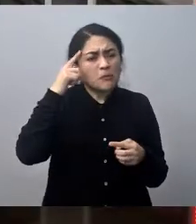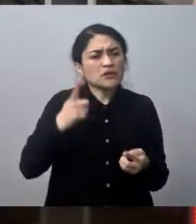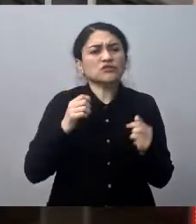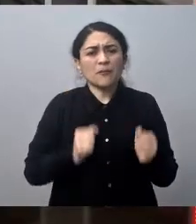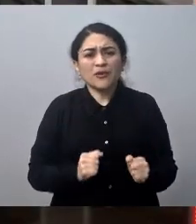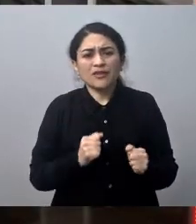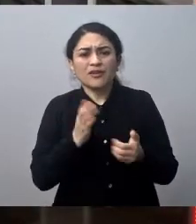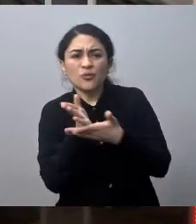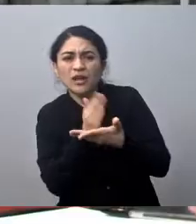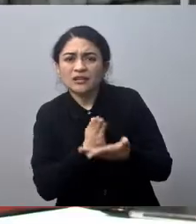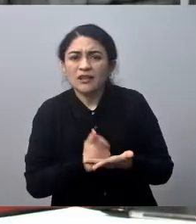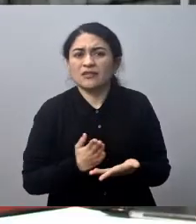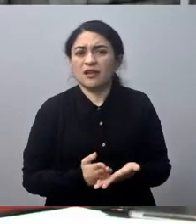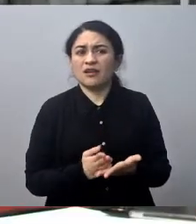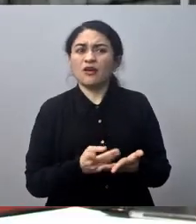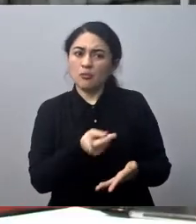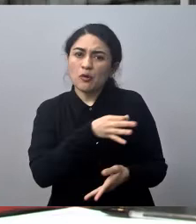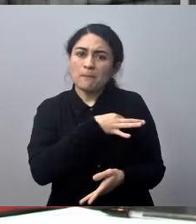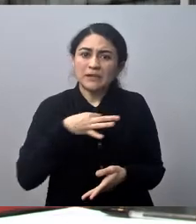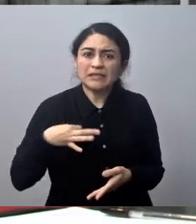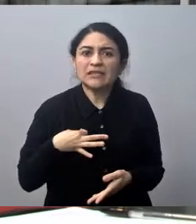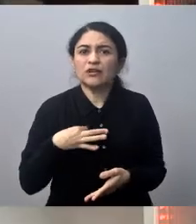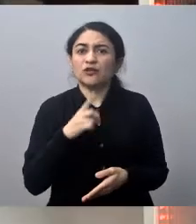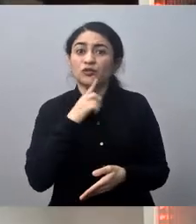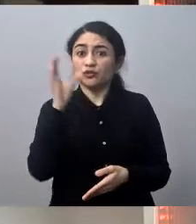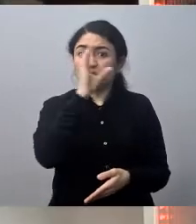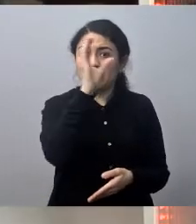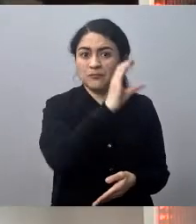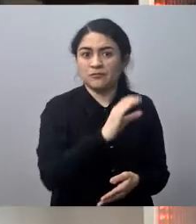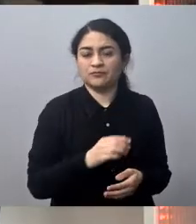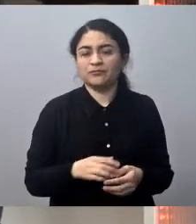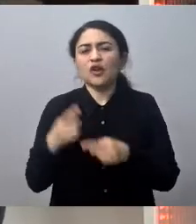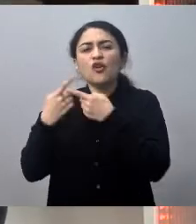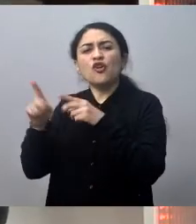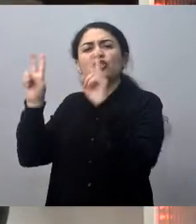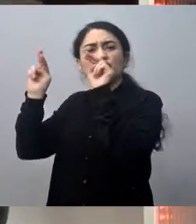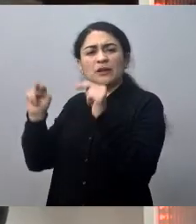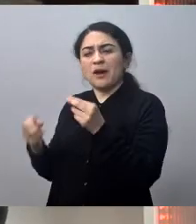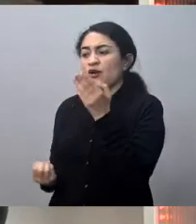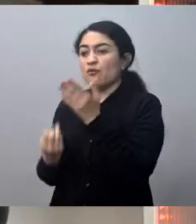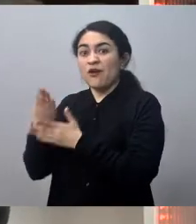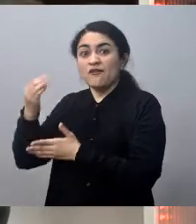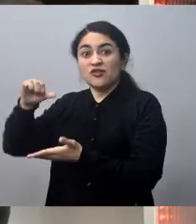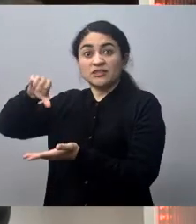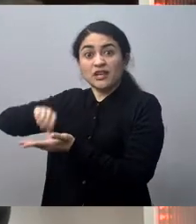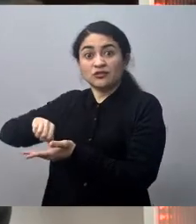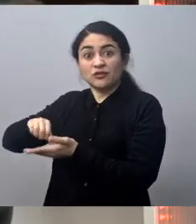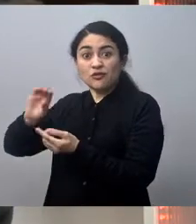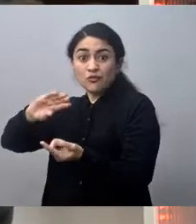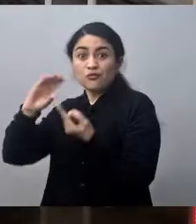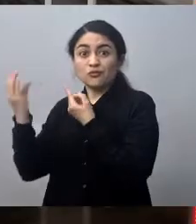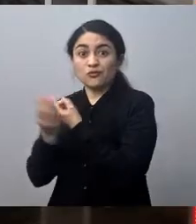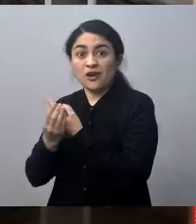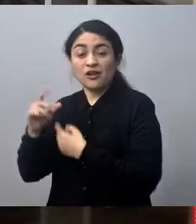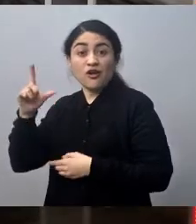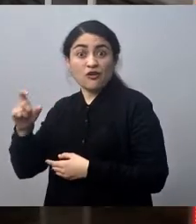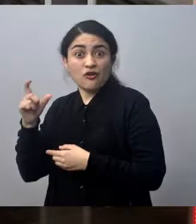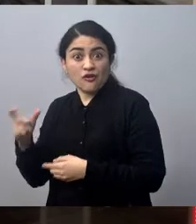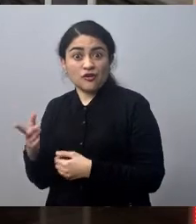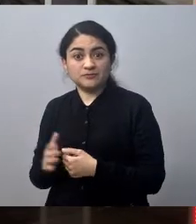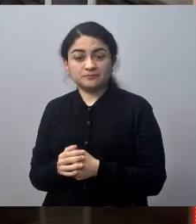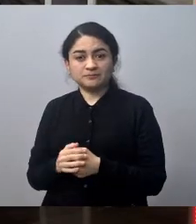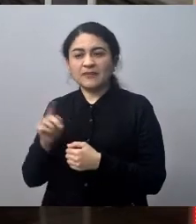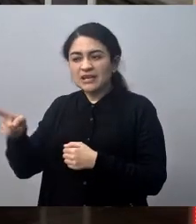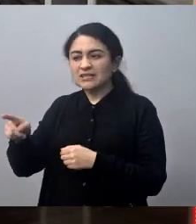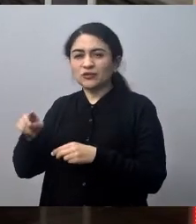generar un ministerio de turismo. Pasemos a otro tema. Nuevo Centro Cultural de Concon luchó, ahí se